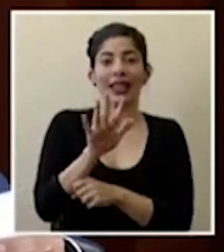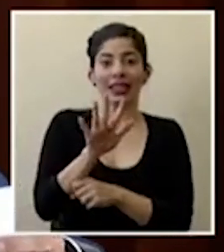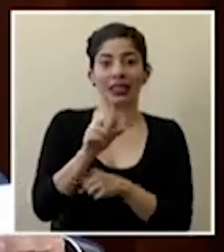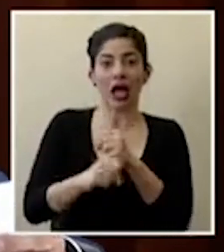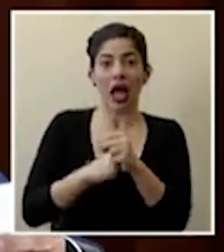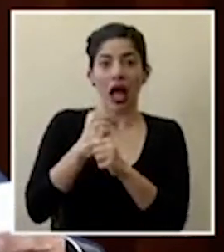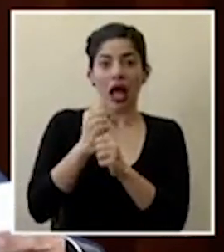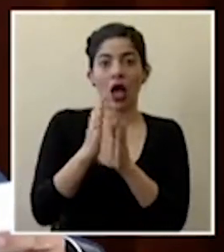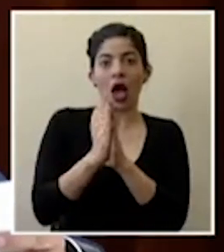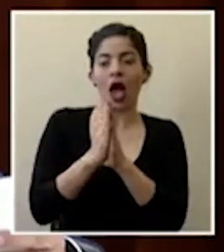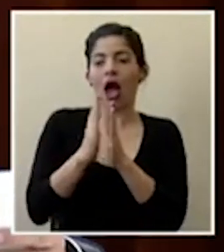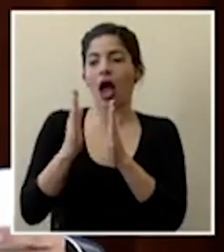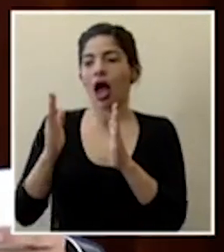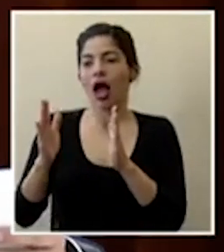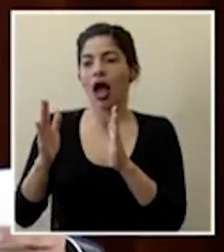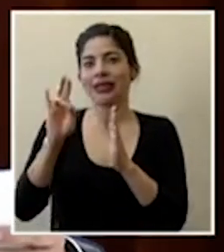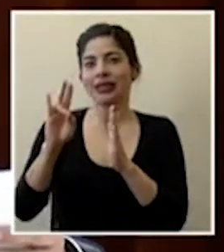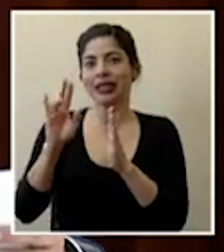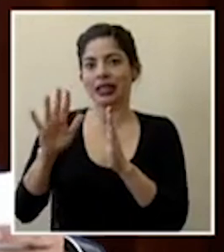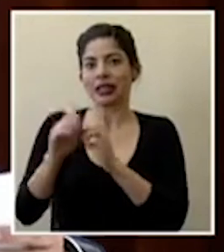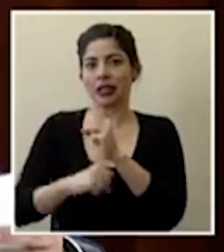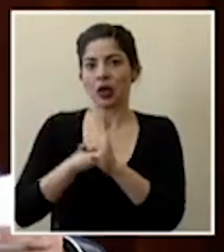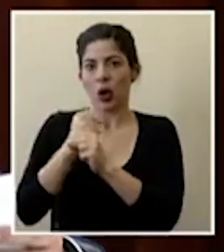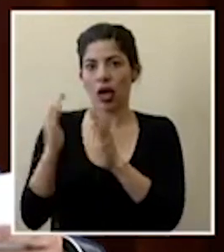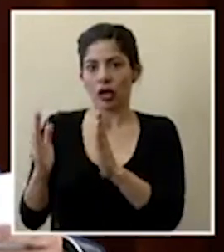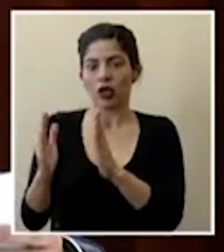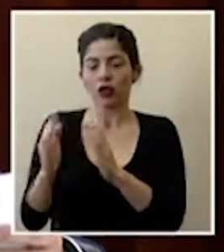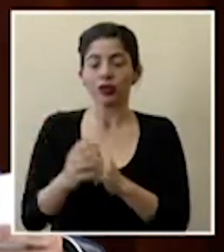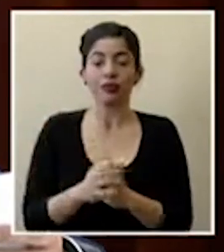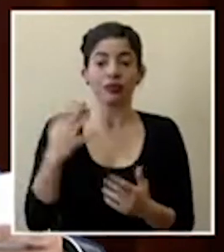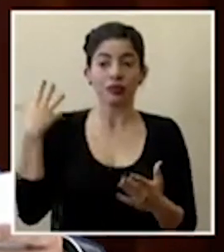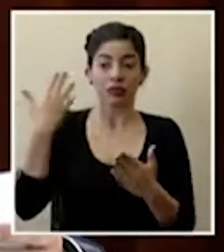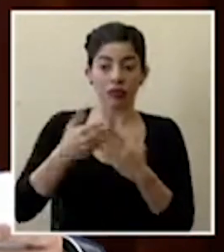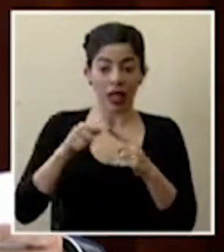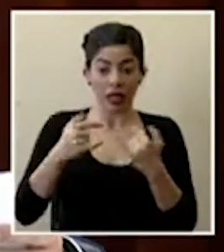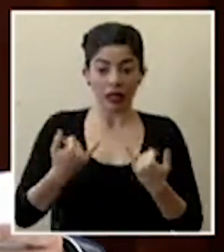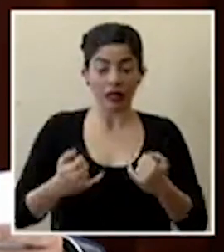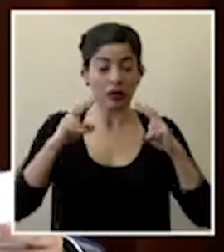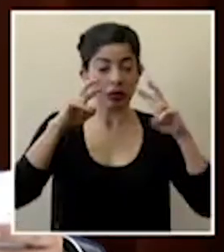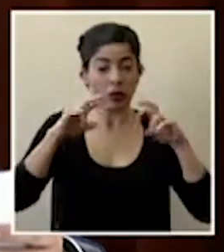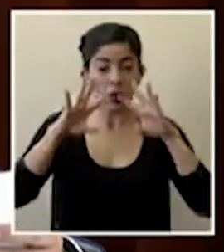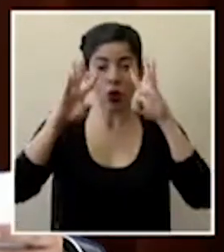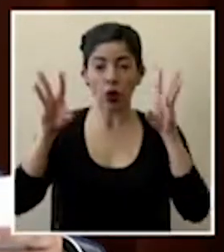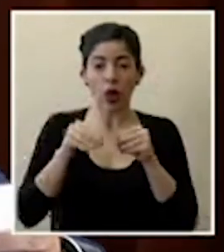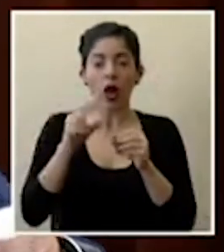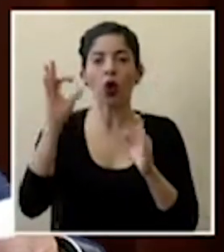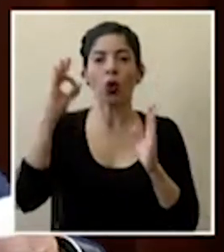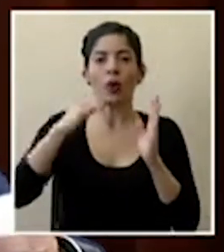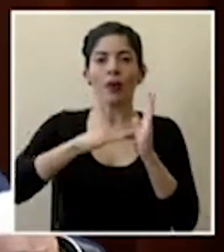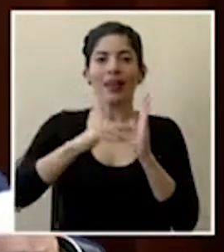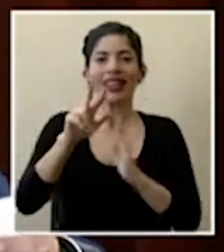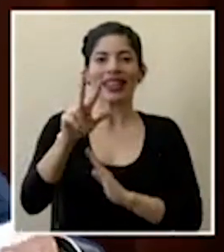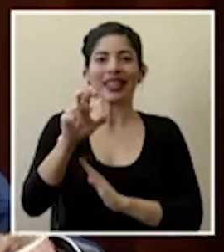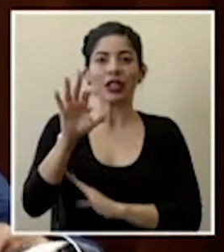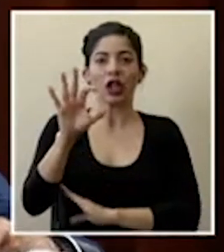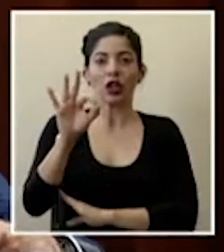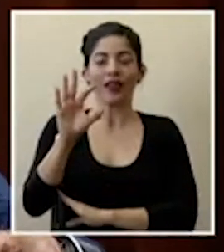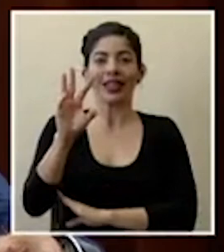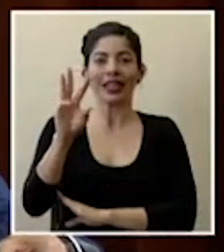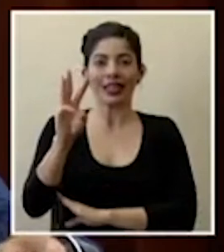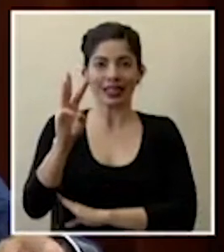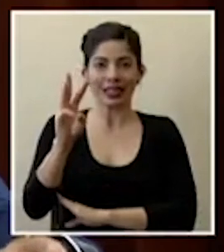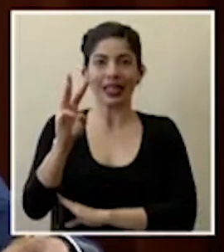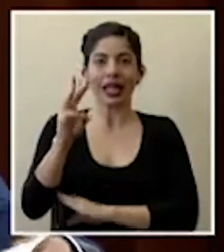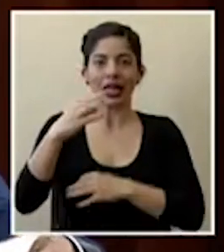años hasta los 75 años al día de hoy se han procesado un total de nueve mil 396